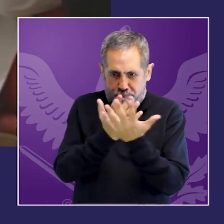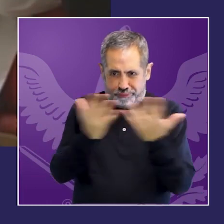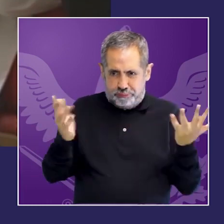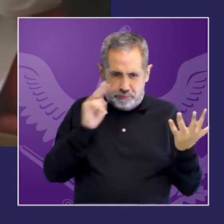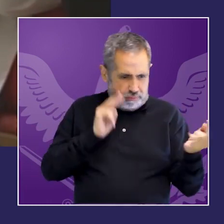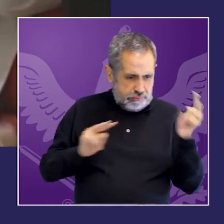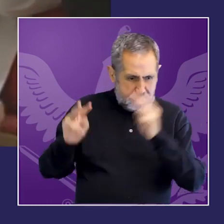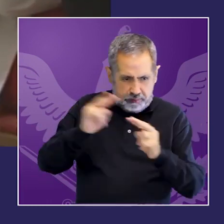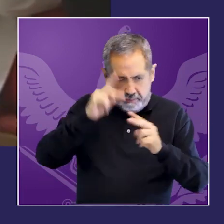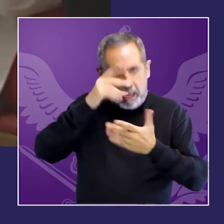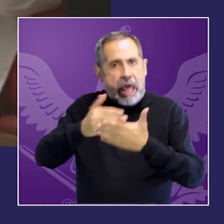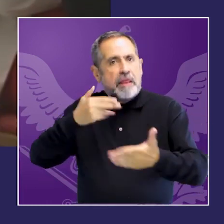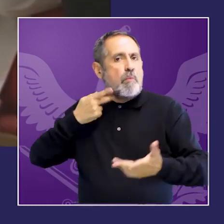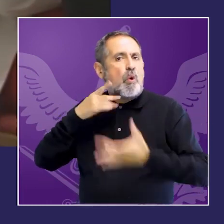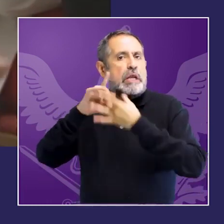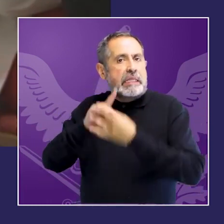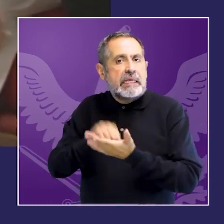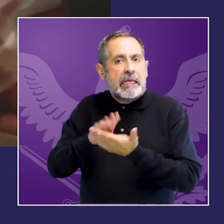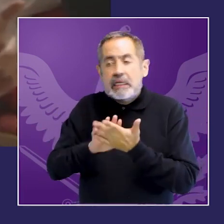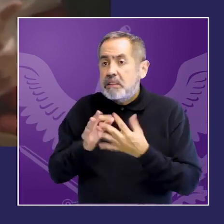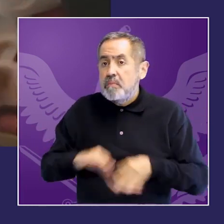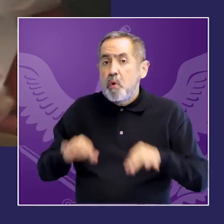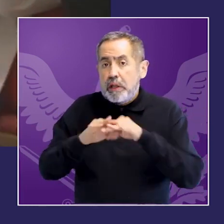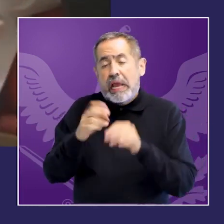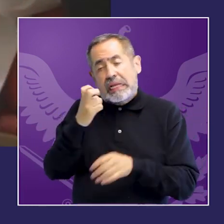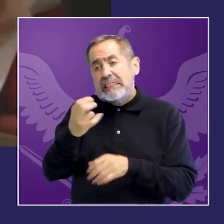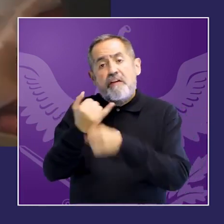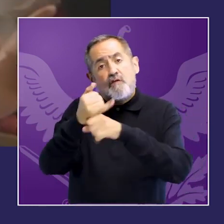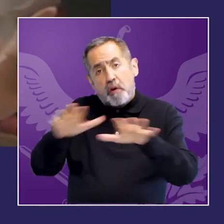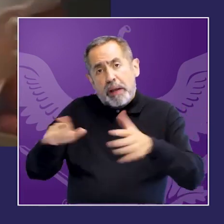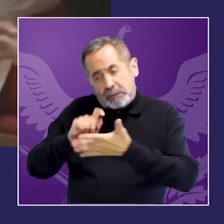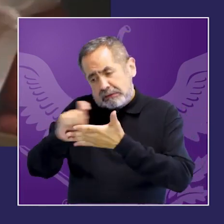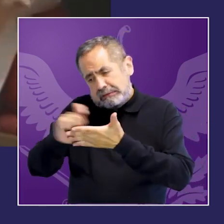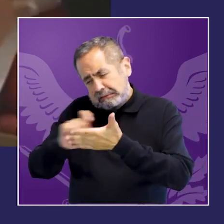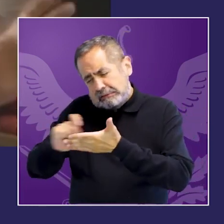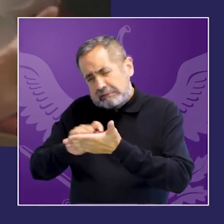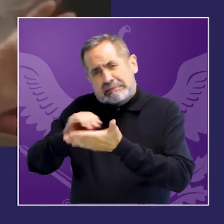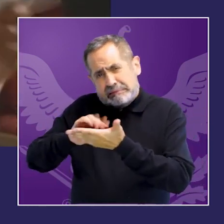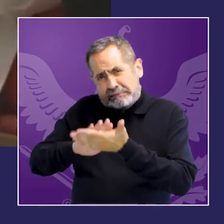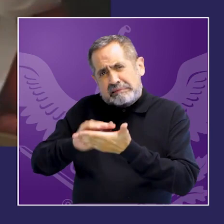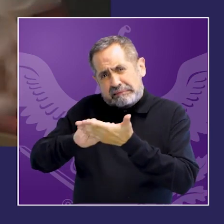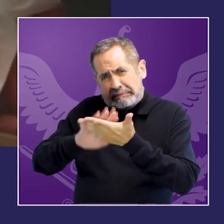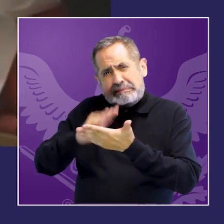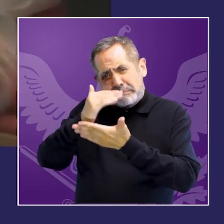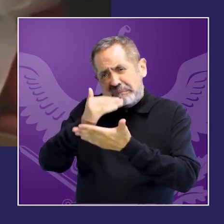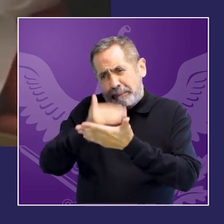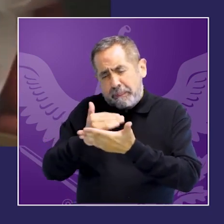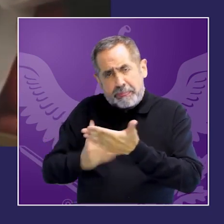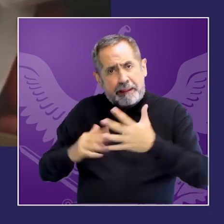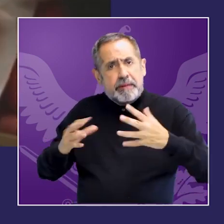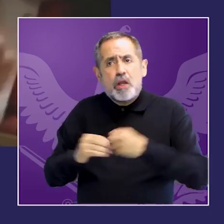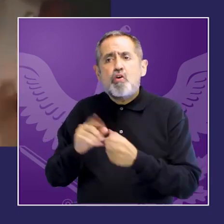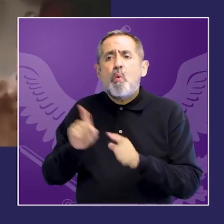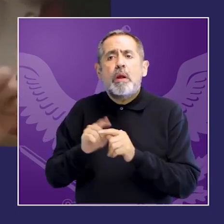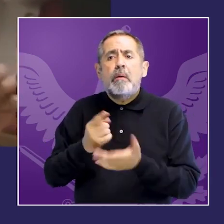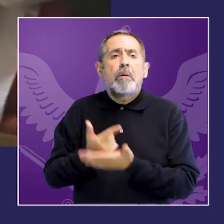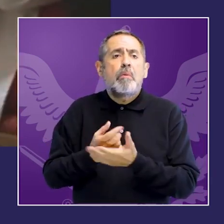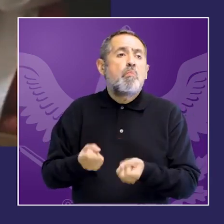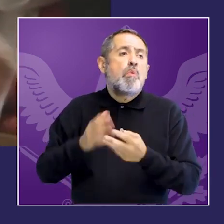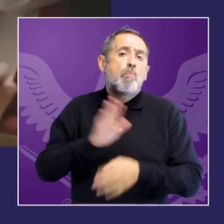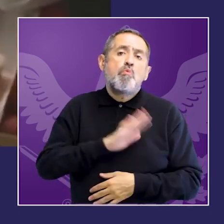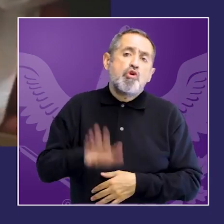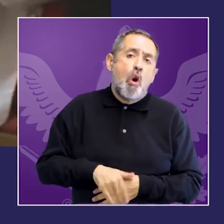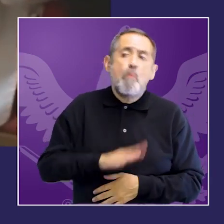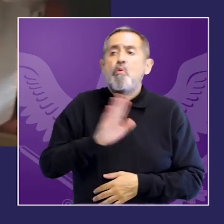lo indica y también que el levantamiento de información también va más allá de ese conteo